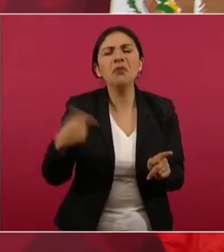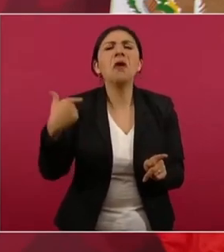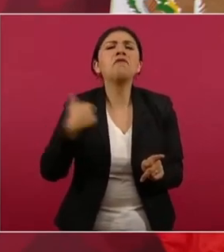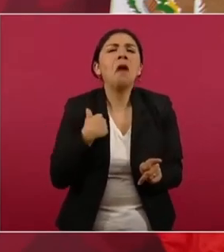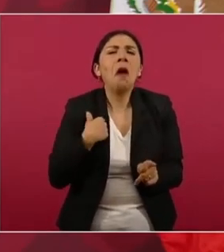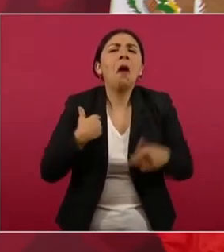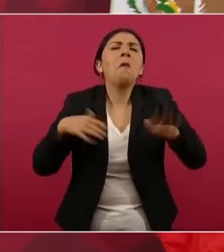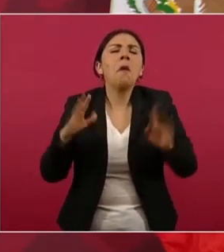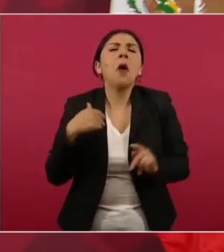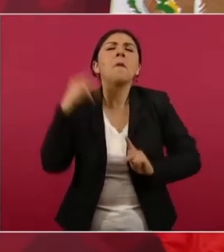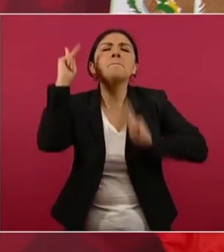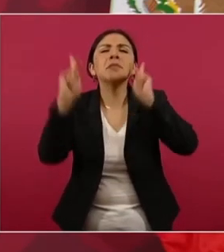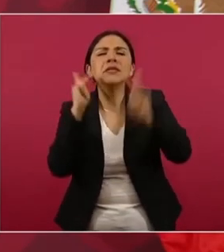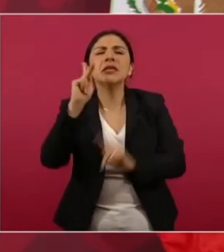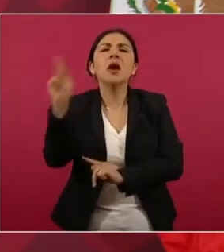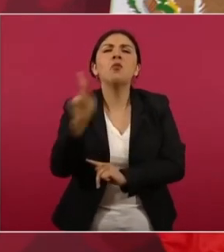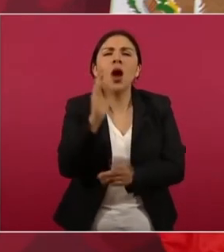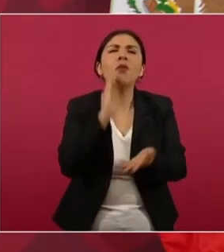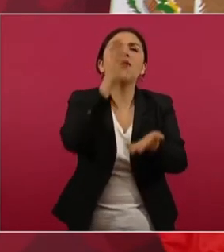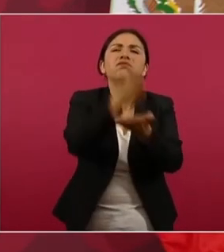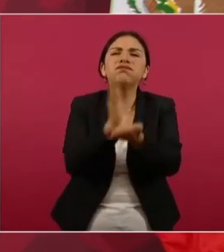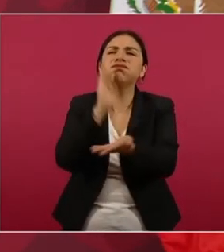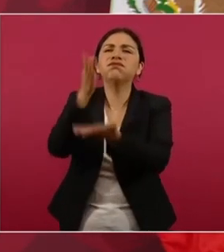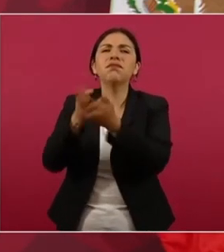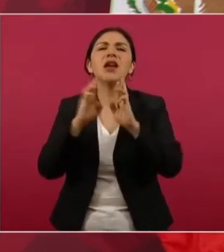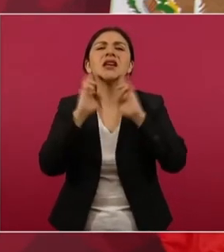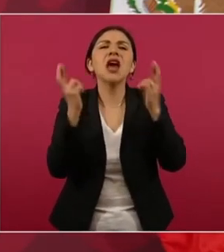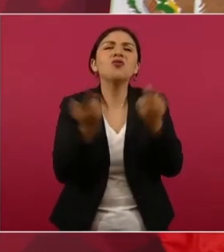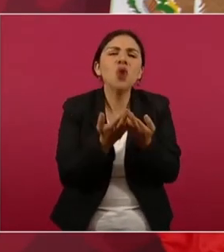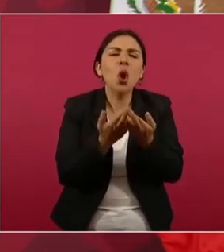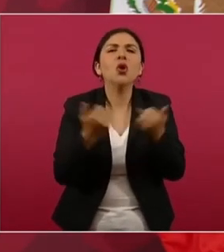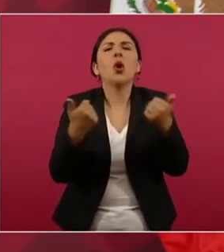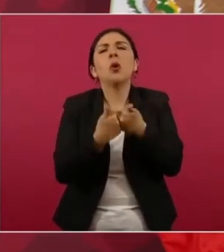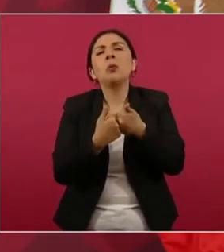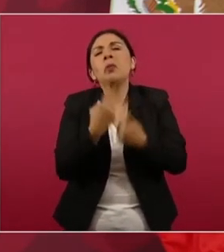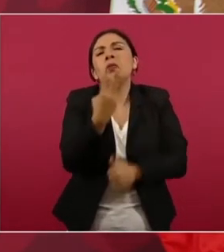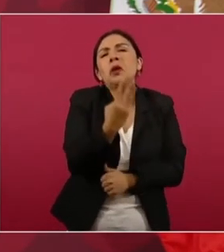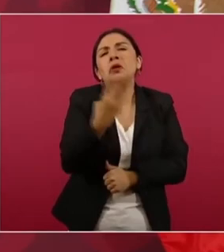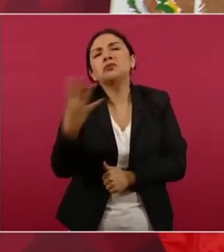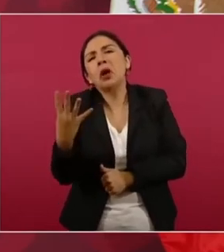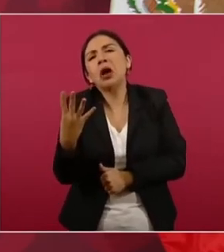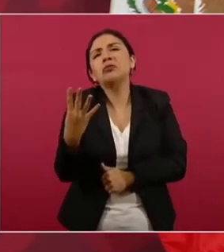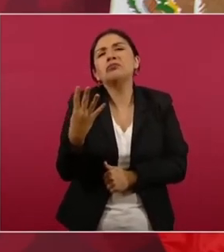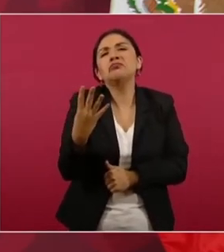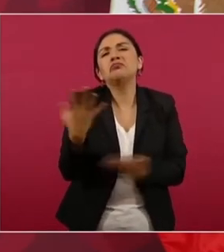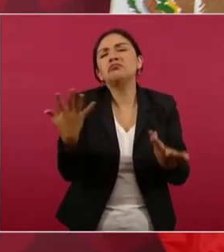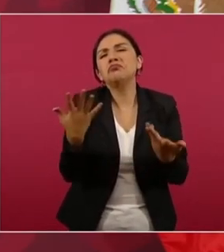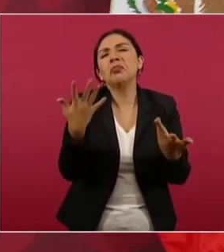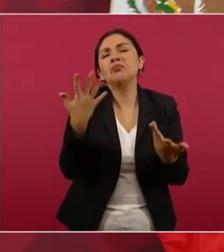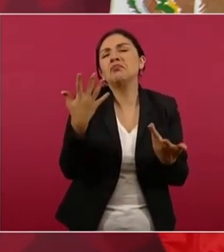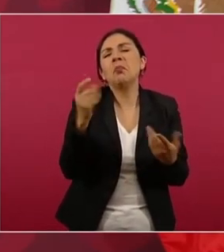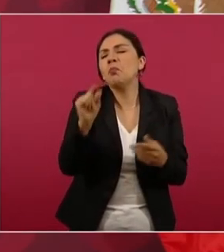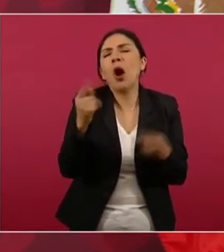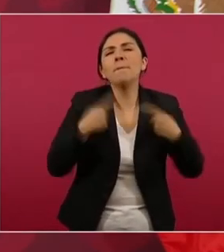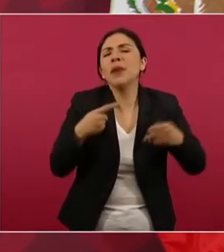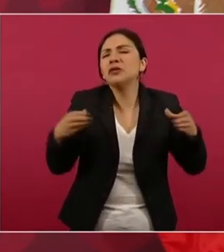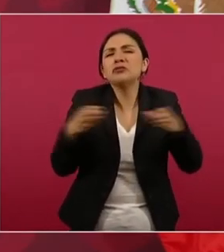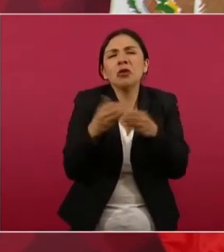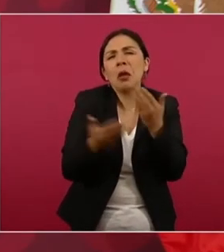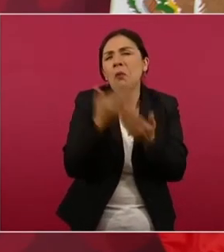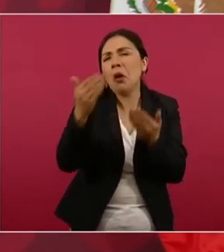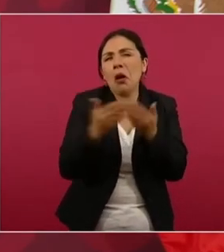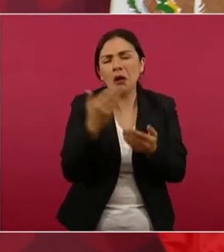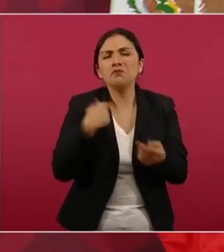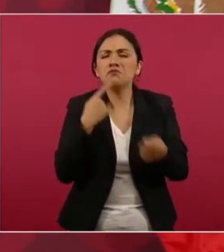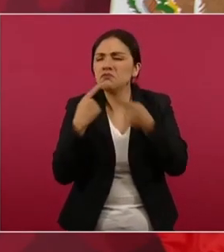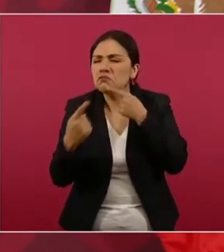reuniéndome con tres, con cuatro, con cinco, con diez personas. Y tenía